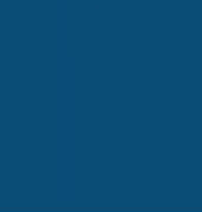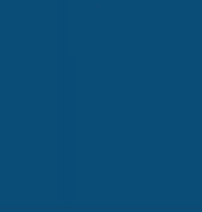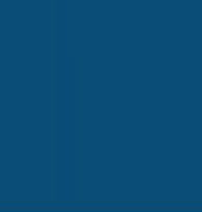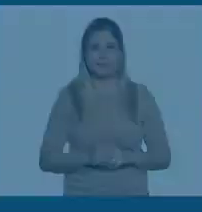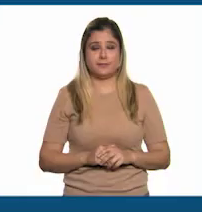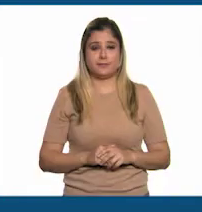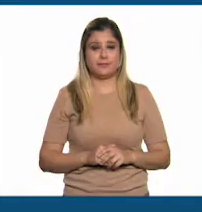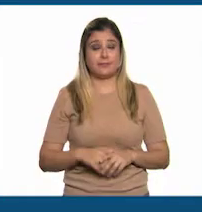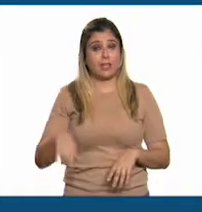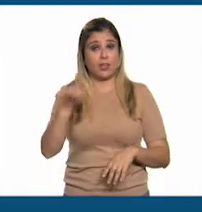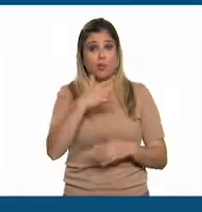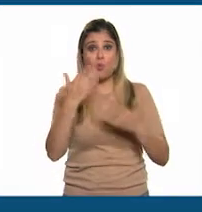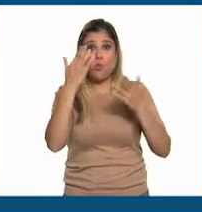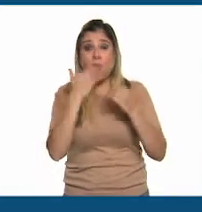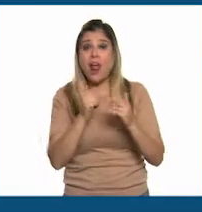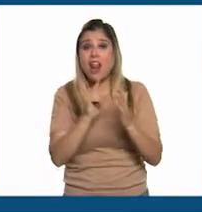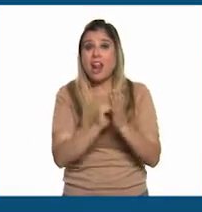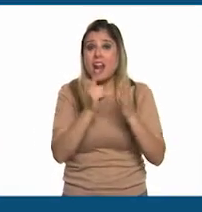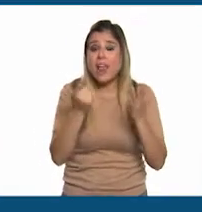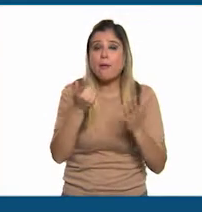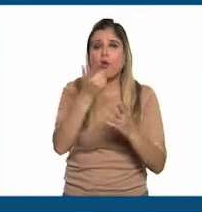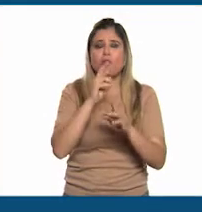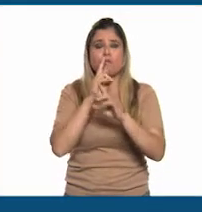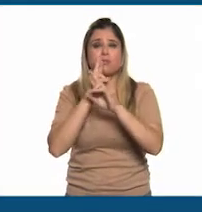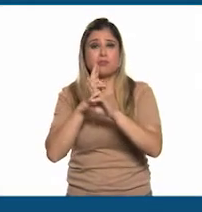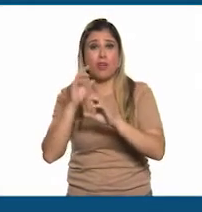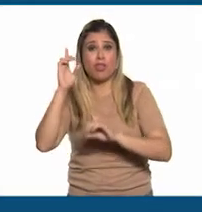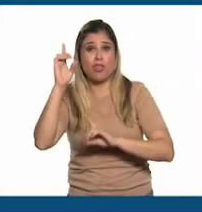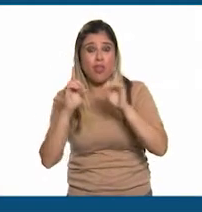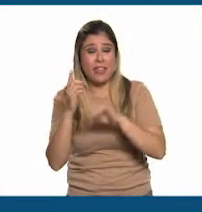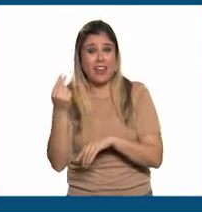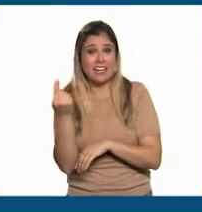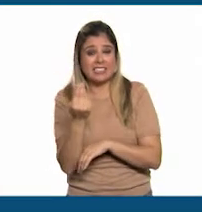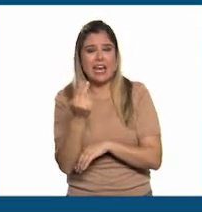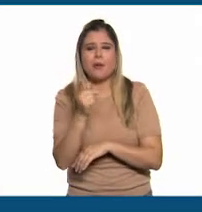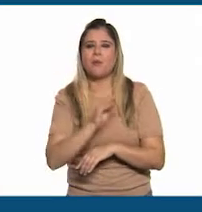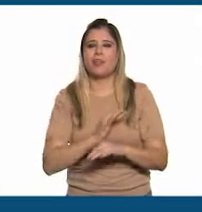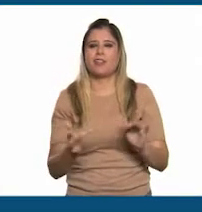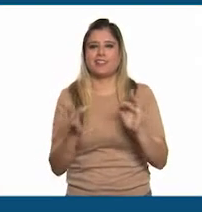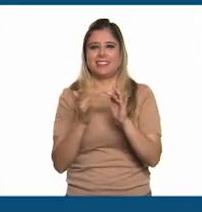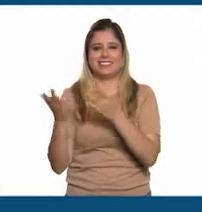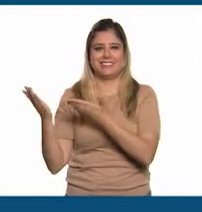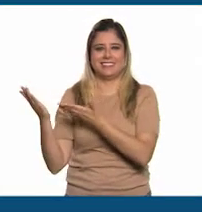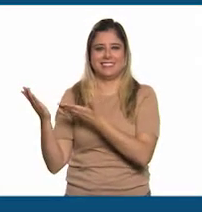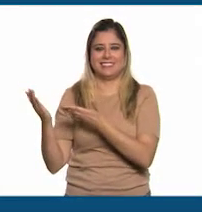si no tienes el libro de texto o necesitas ayuda para responder las preguntas contáctanos